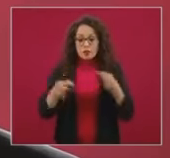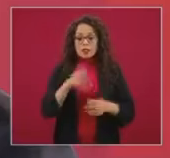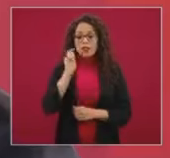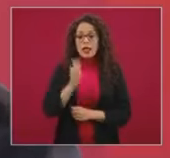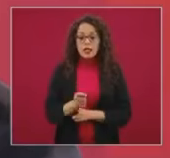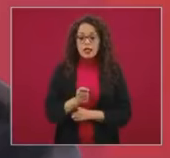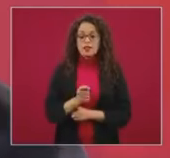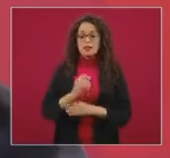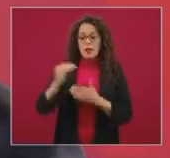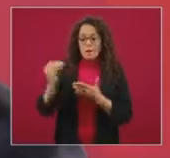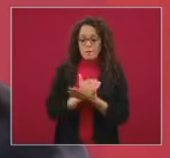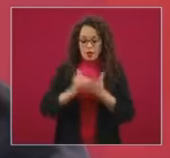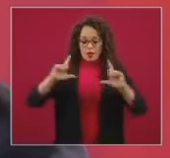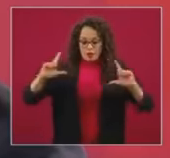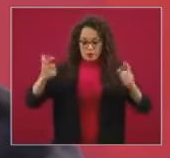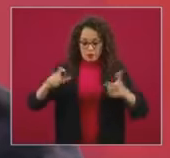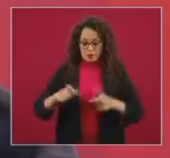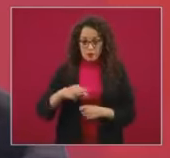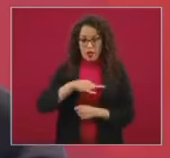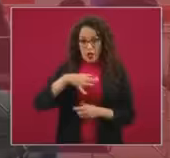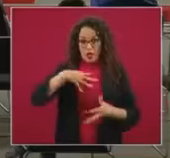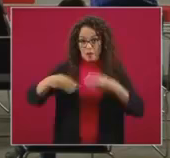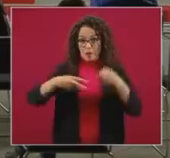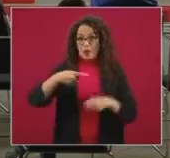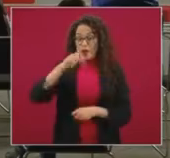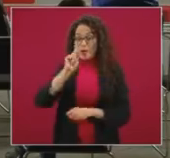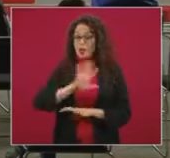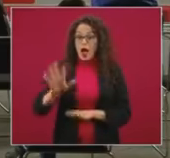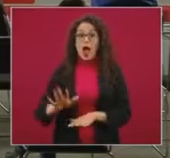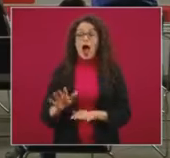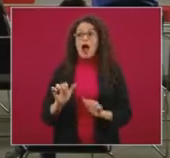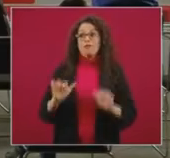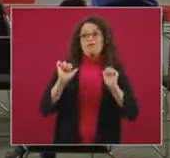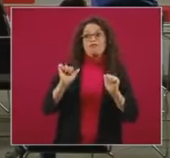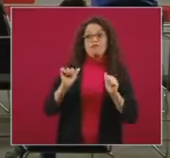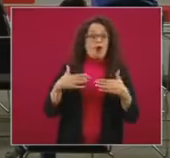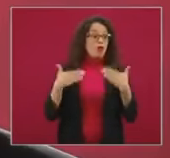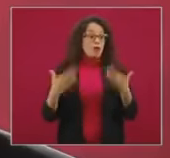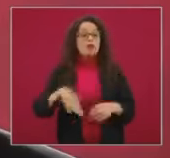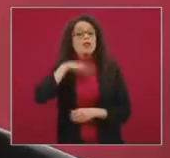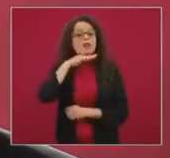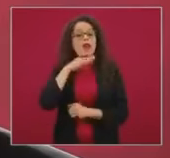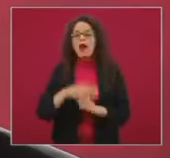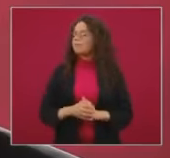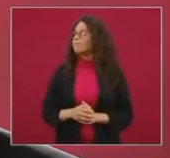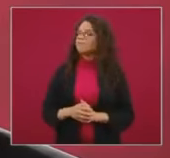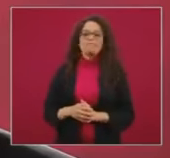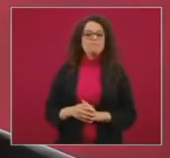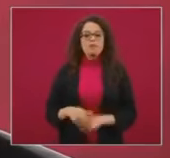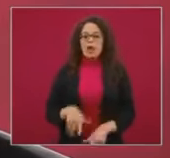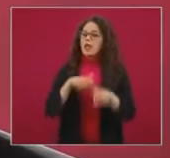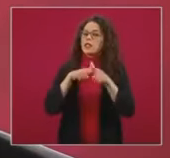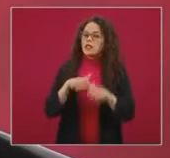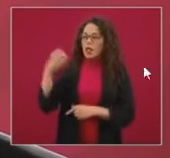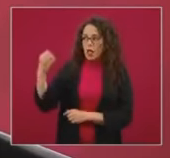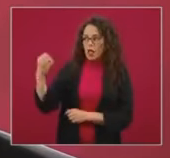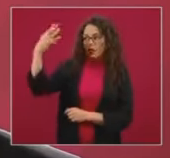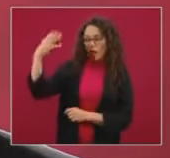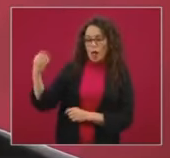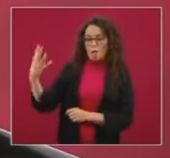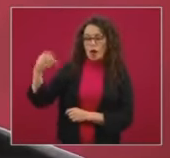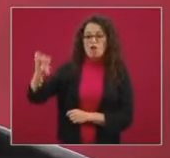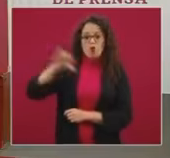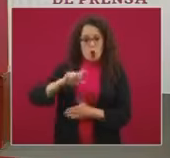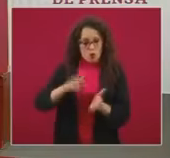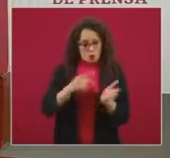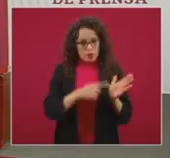de la epidemia pero no nos confiemos siguen los semáforos como se han presentado hoy se volvieron a presentar la epidemia